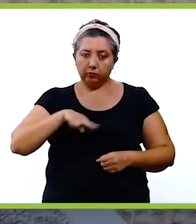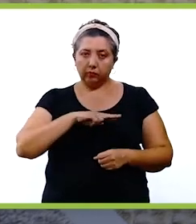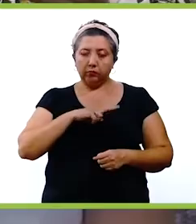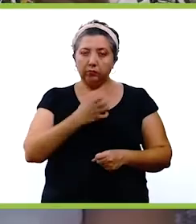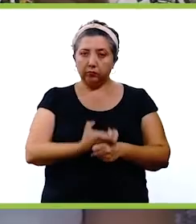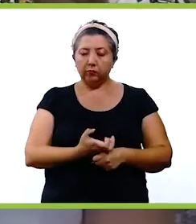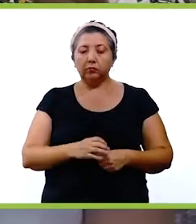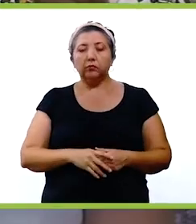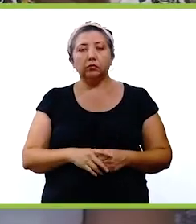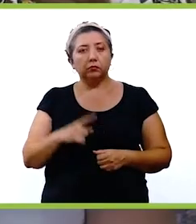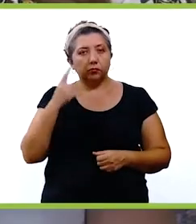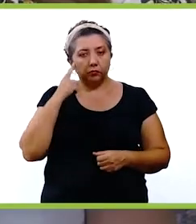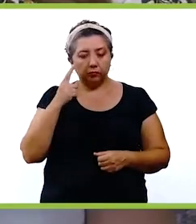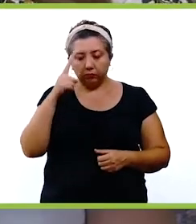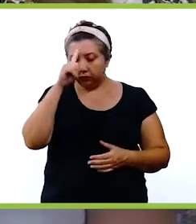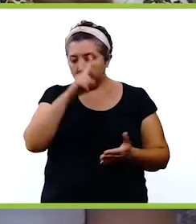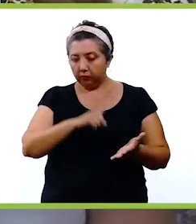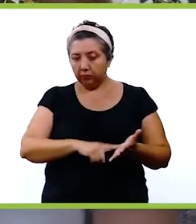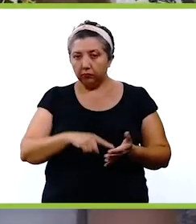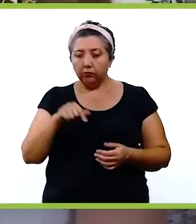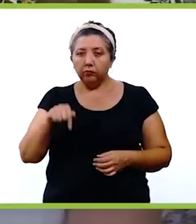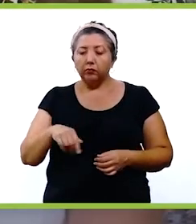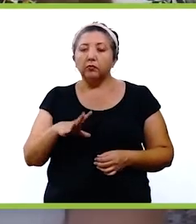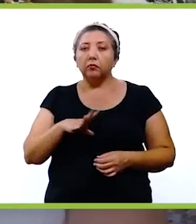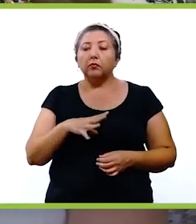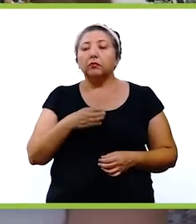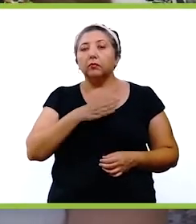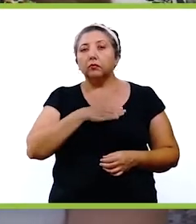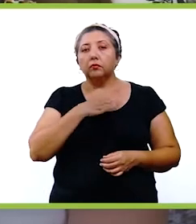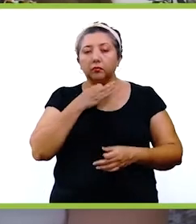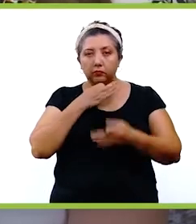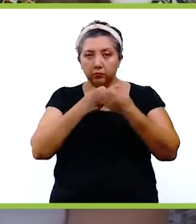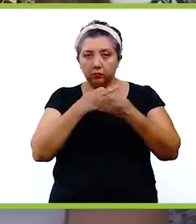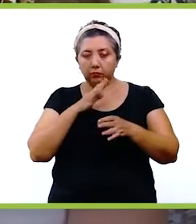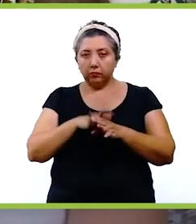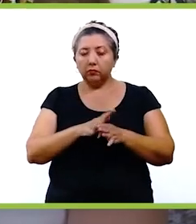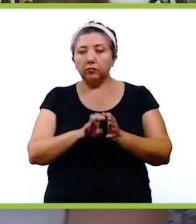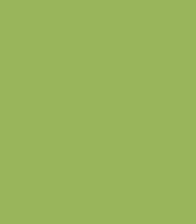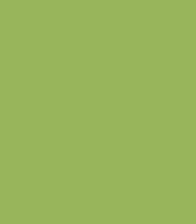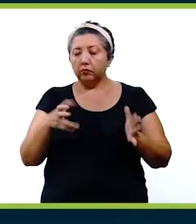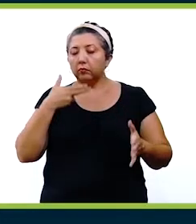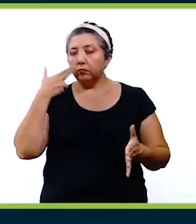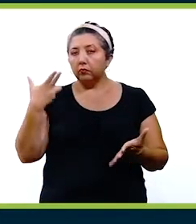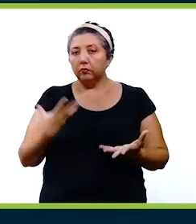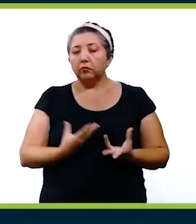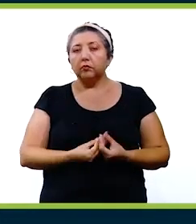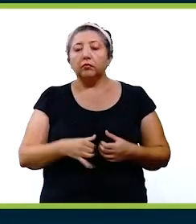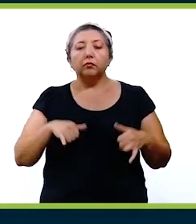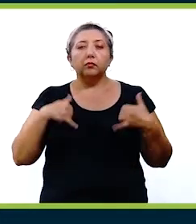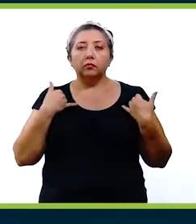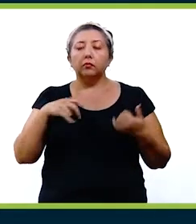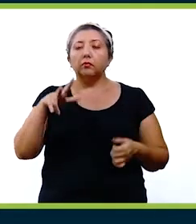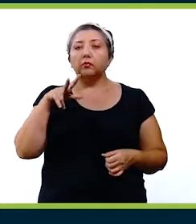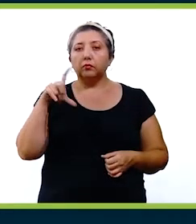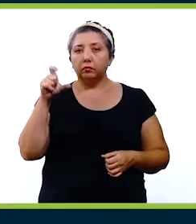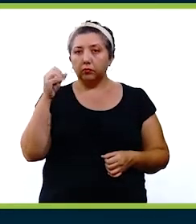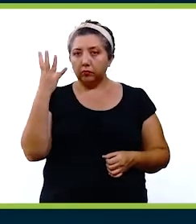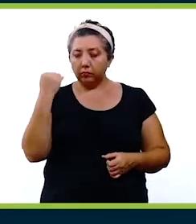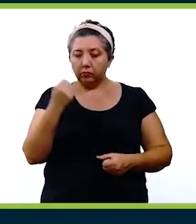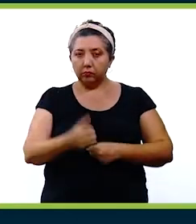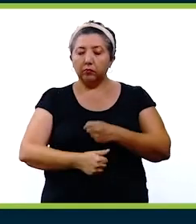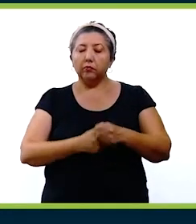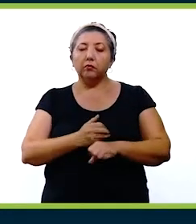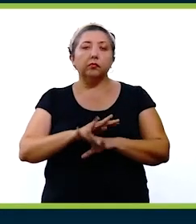estado. Pues mira Liden, creo que aquí hay buenas noticias porque, por ejemplo, cuando hablamos de los jóvenes de 18 a 29 años,